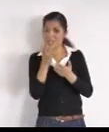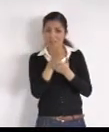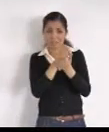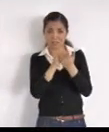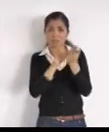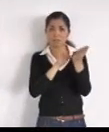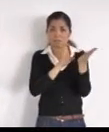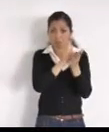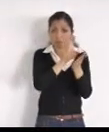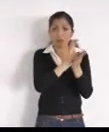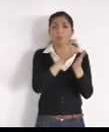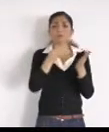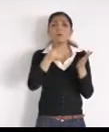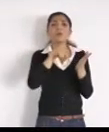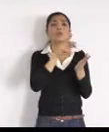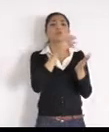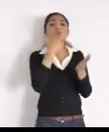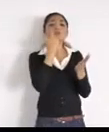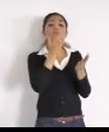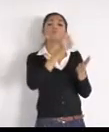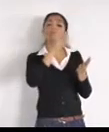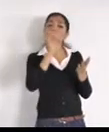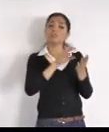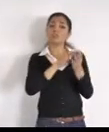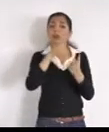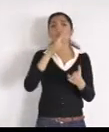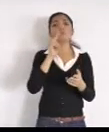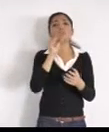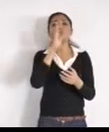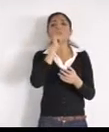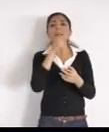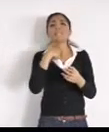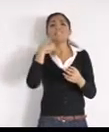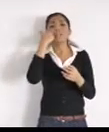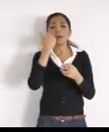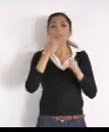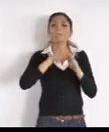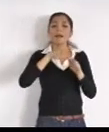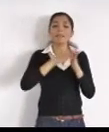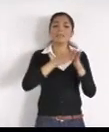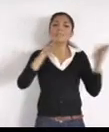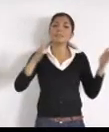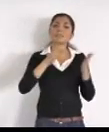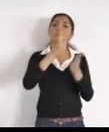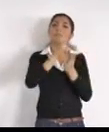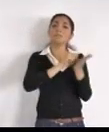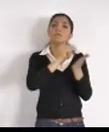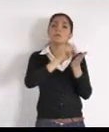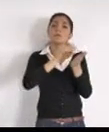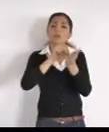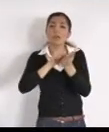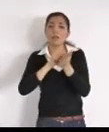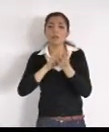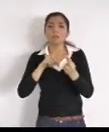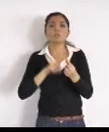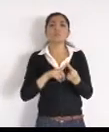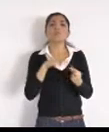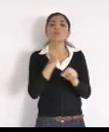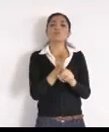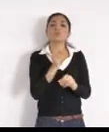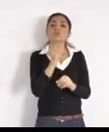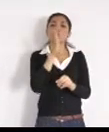mayor número, de mensualidades, por lo que no pudimos, dar cuenta, se cierran, por lo que no pudimos dar cuenta, se cierran las seis mensualidades,